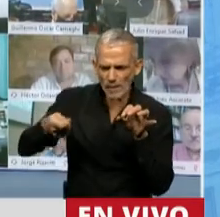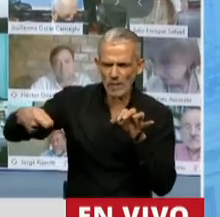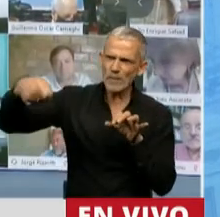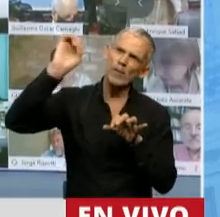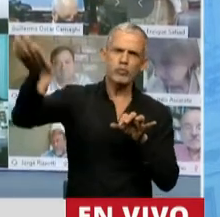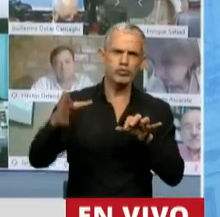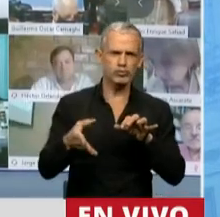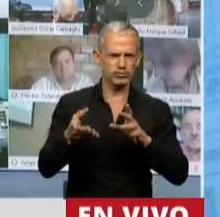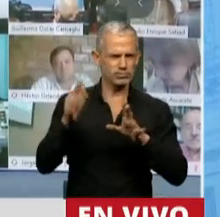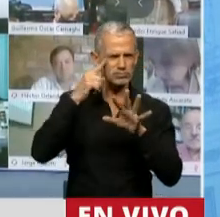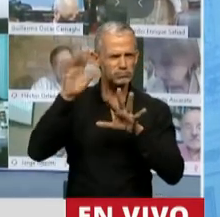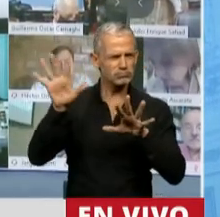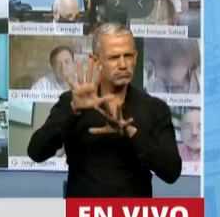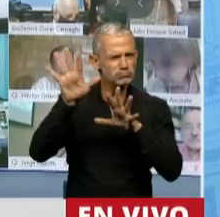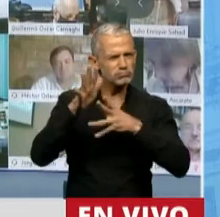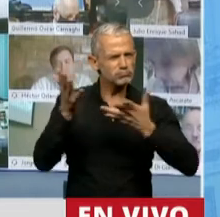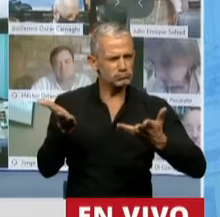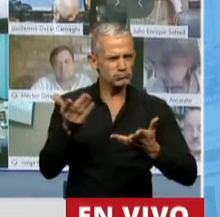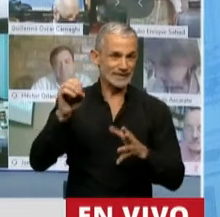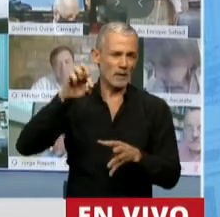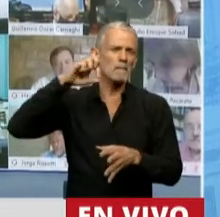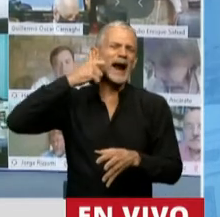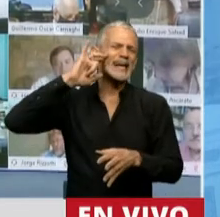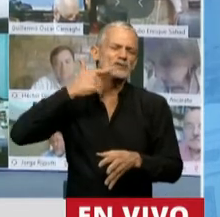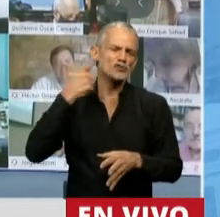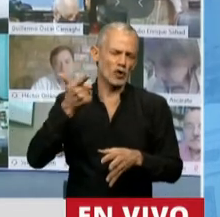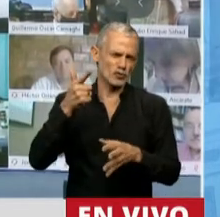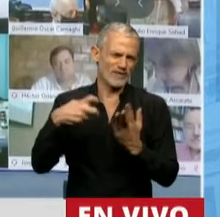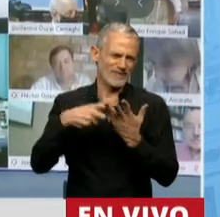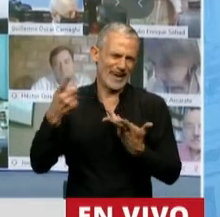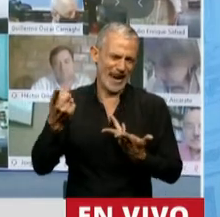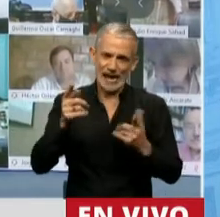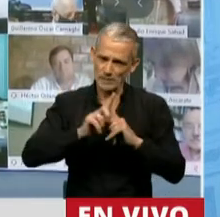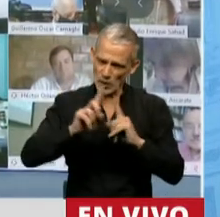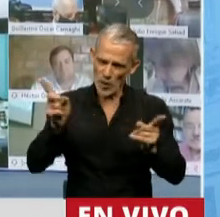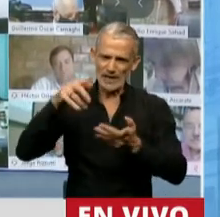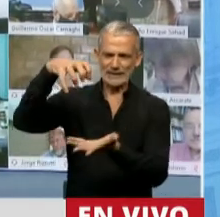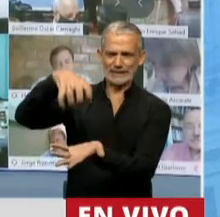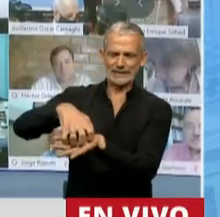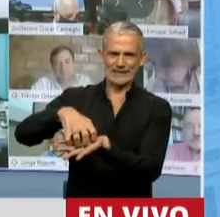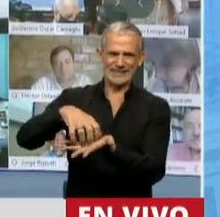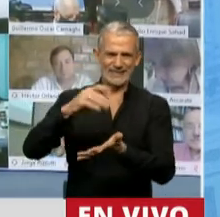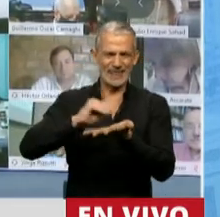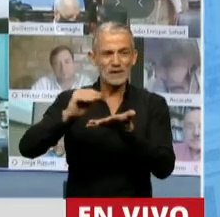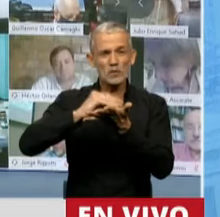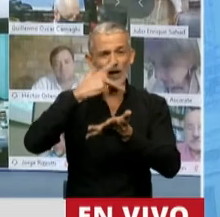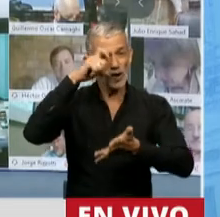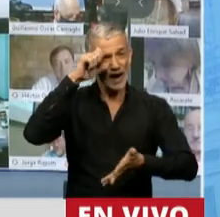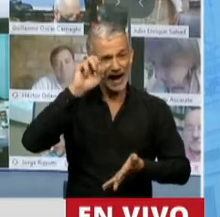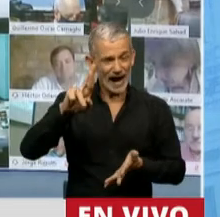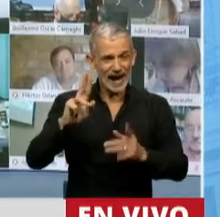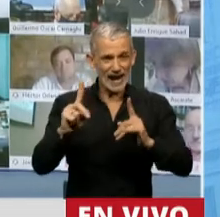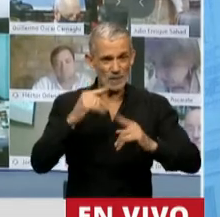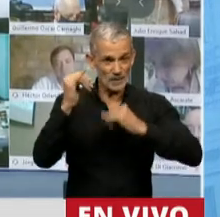opacas, muchas veces llamadas paraísos fiscales, un concepto que adelantó el diputado Geller y ratificó el